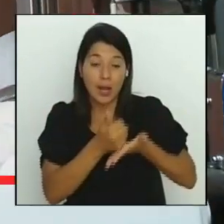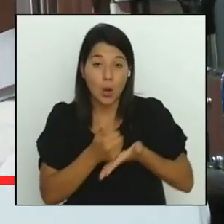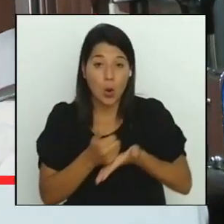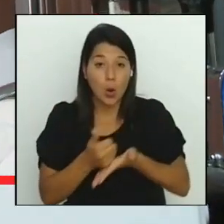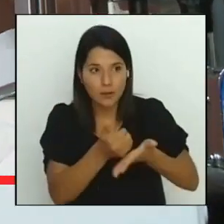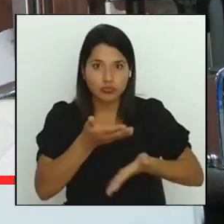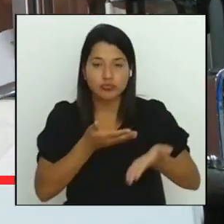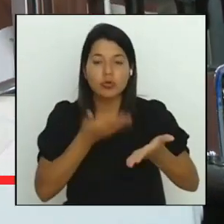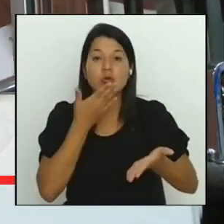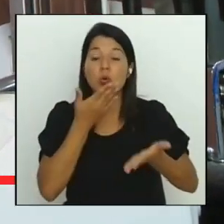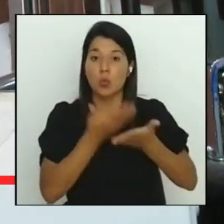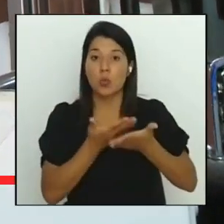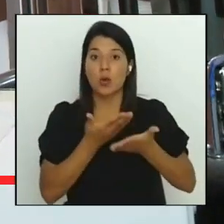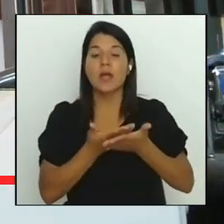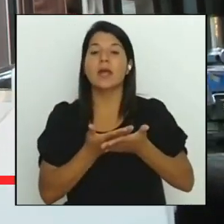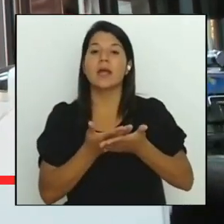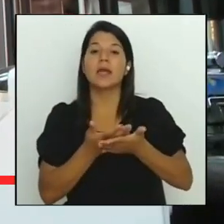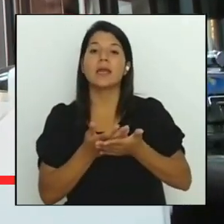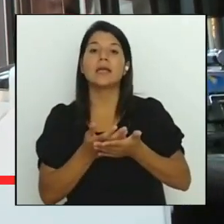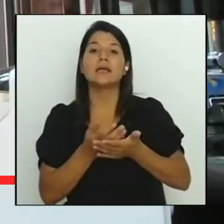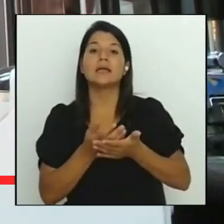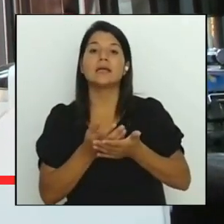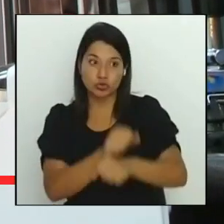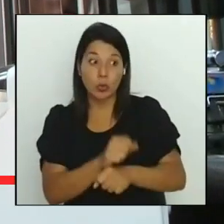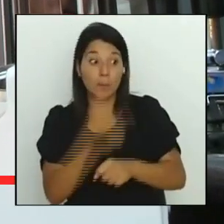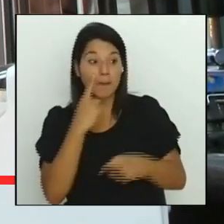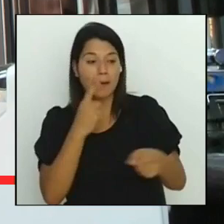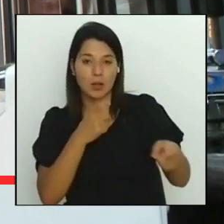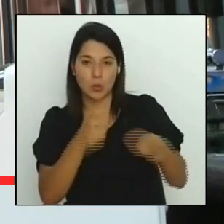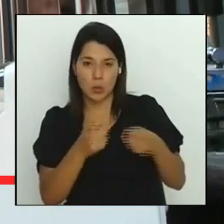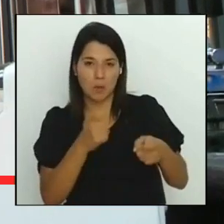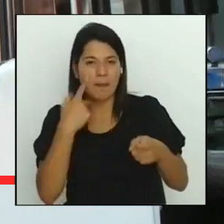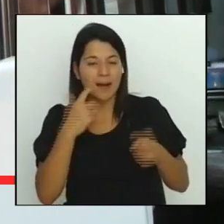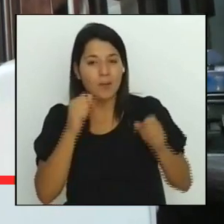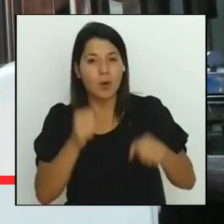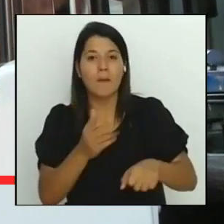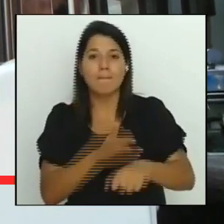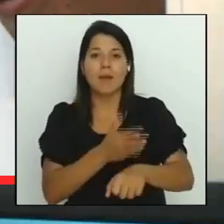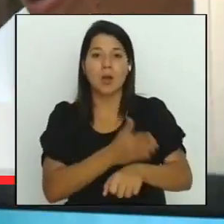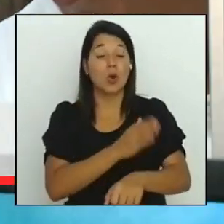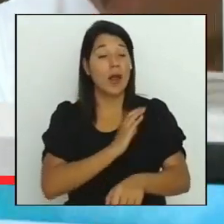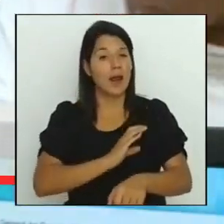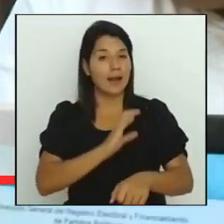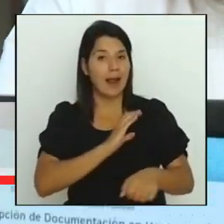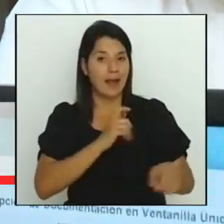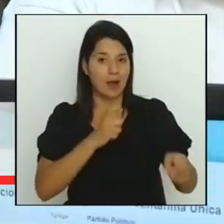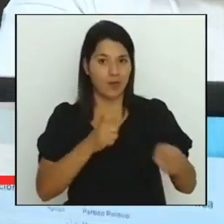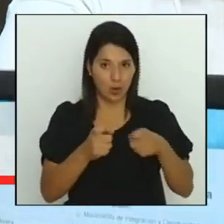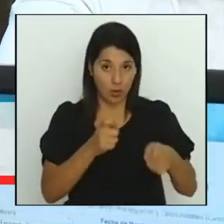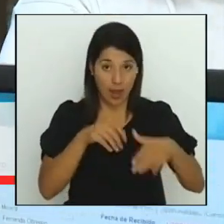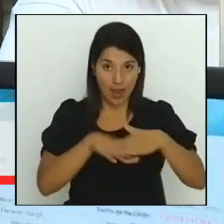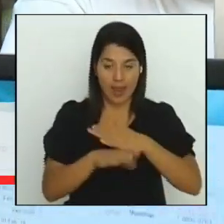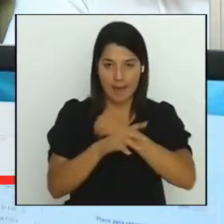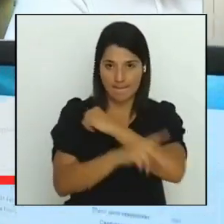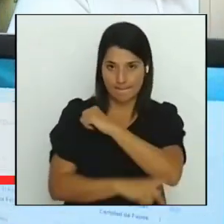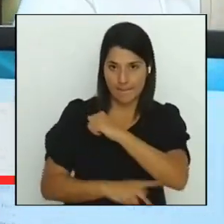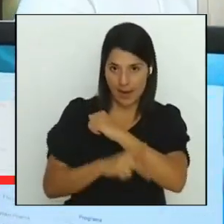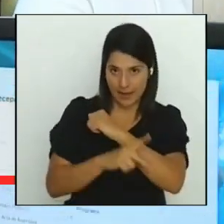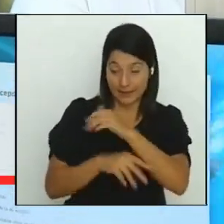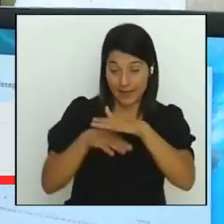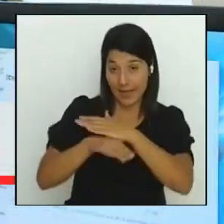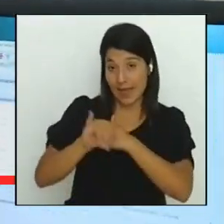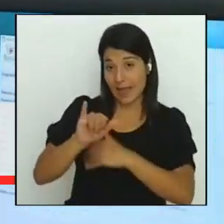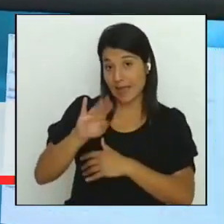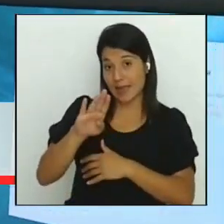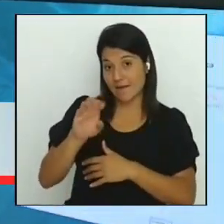regulatorias con el objetivo de fortalecer la calidad regulatoria en los países de Iberoamérica y del